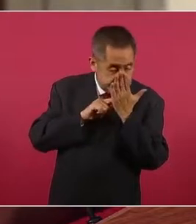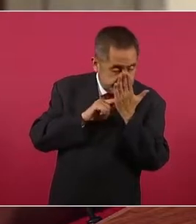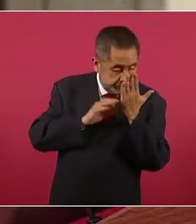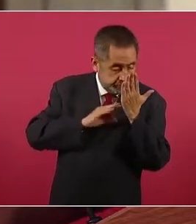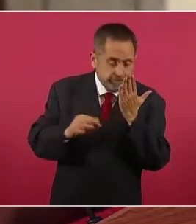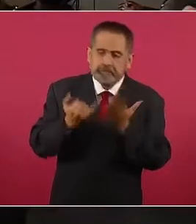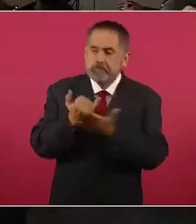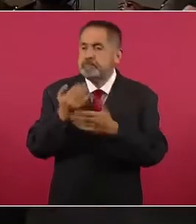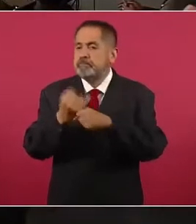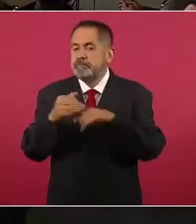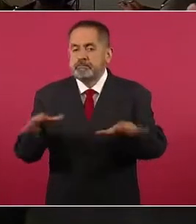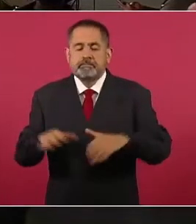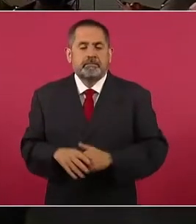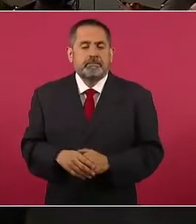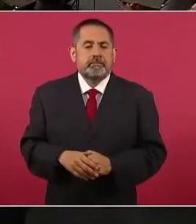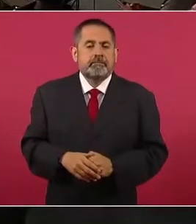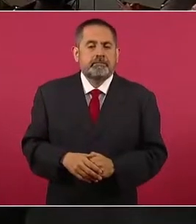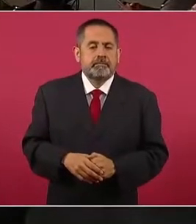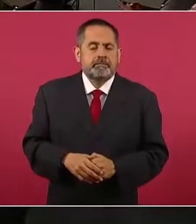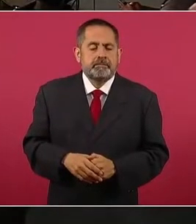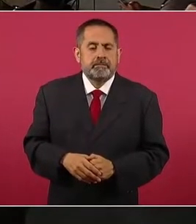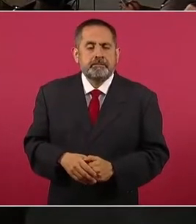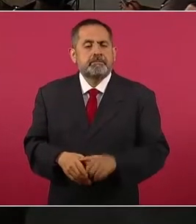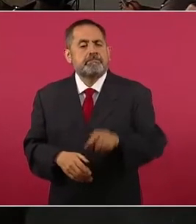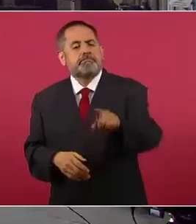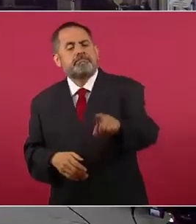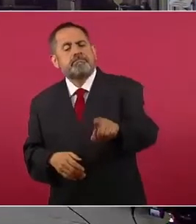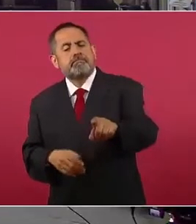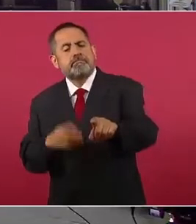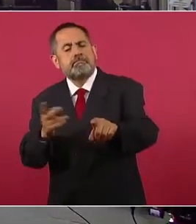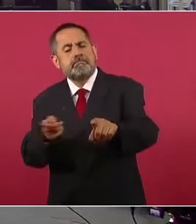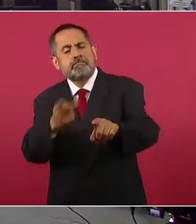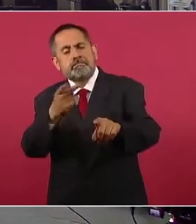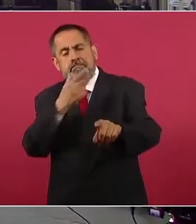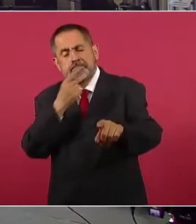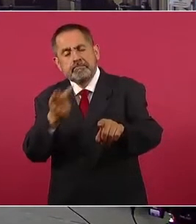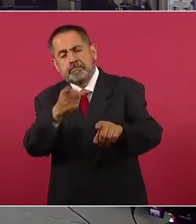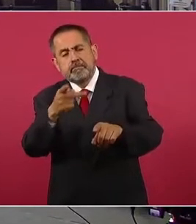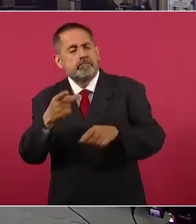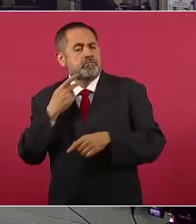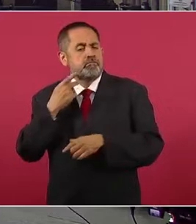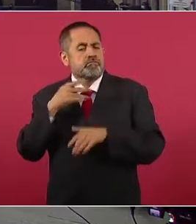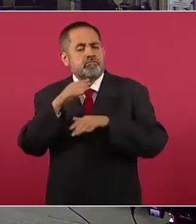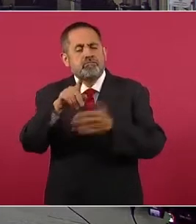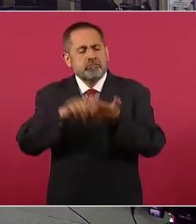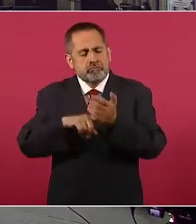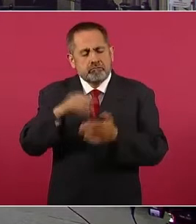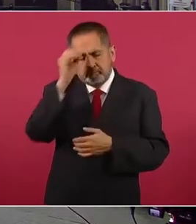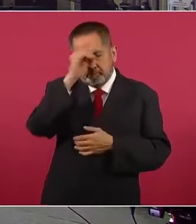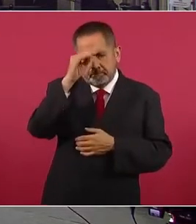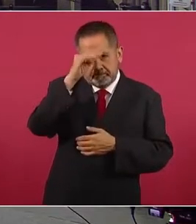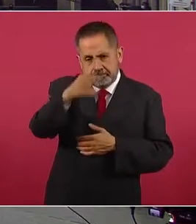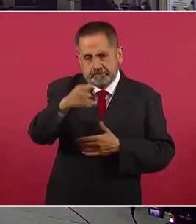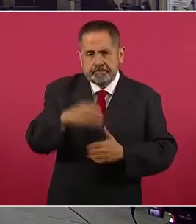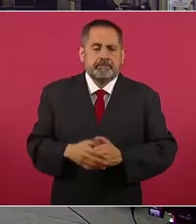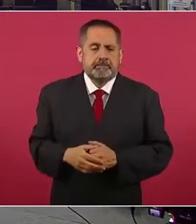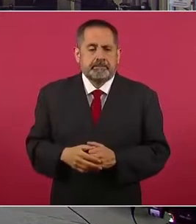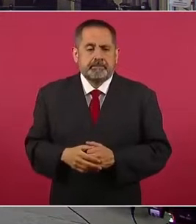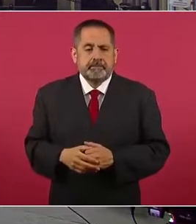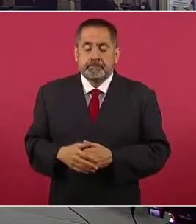que hay. Políticamente, ¿cuál sería su posición, señor presidente? De que, bueno, ya políticamente